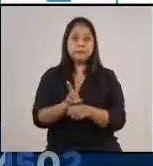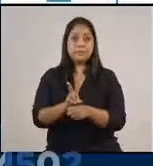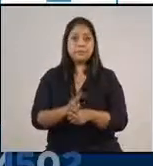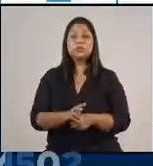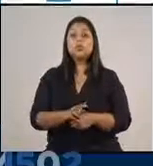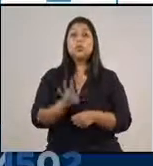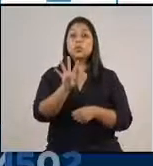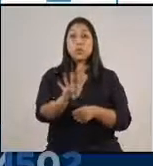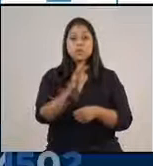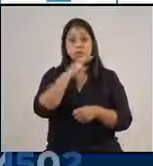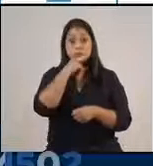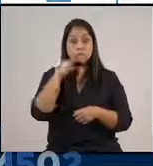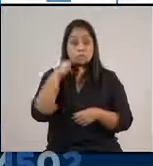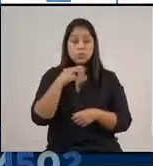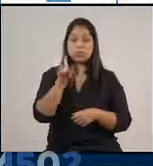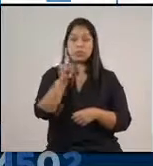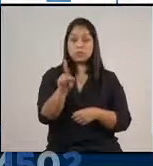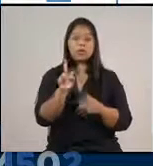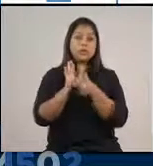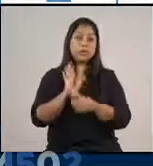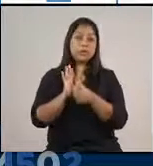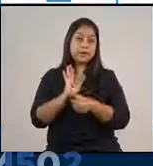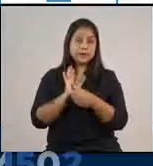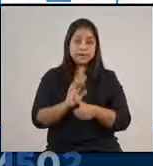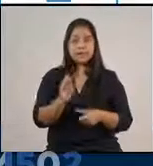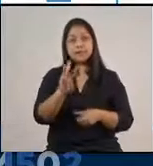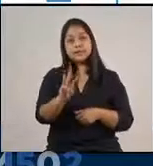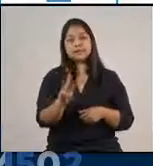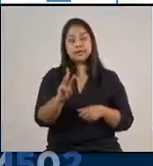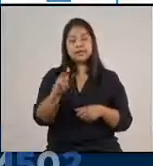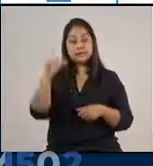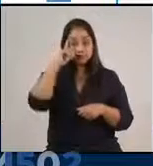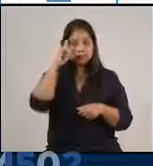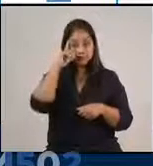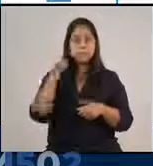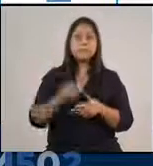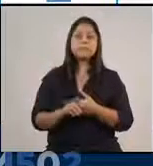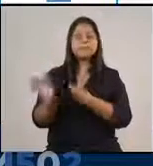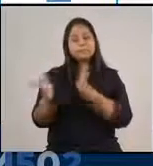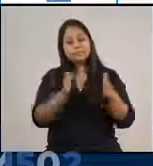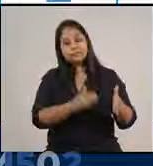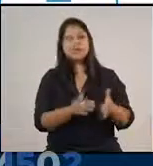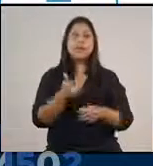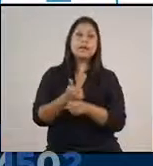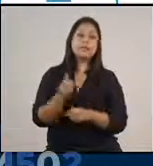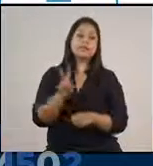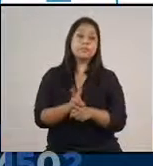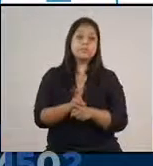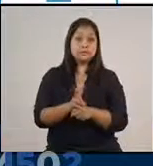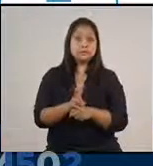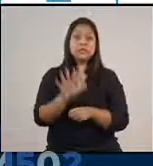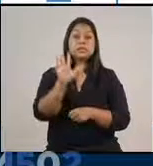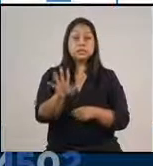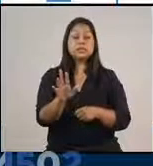en alerta roja, 1 en alerta anaranjada y 3 en alerta amarilla. En el caso de Alta Verapaz, 5